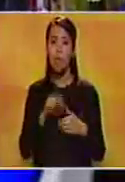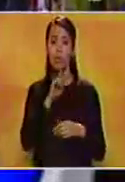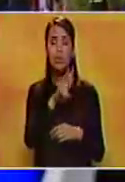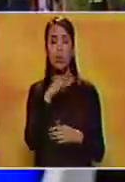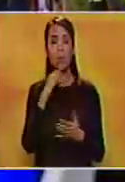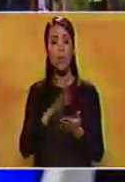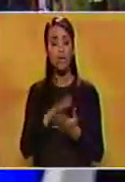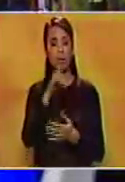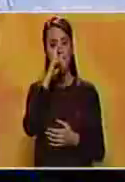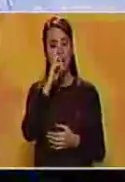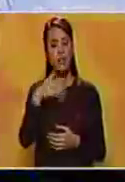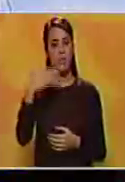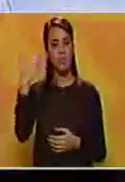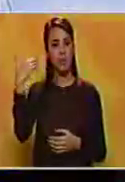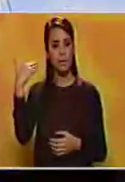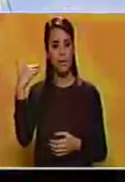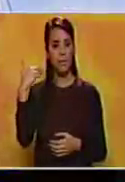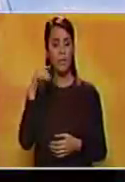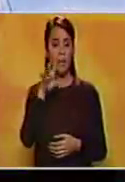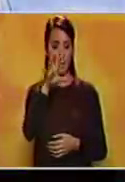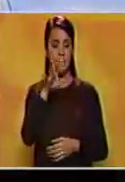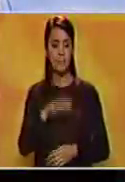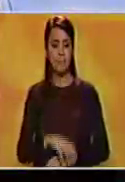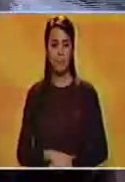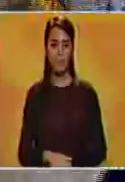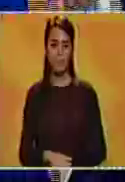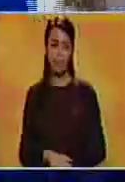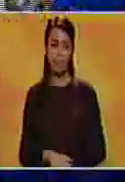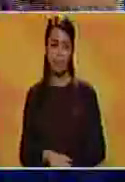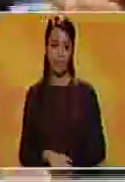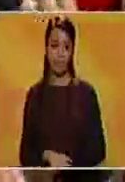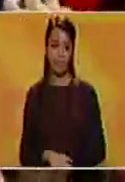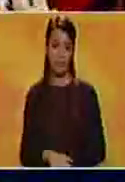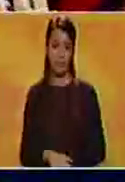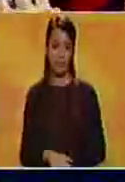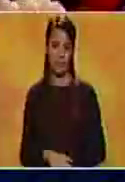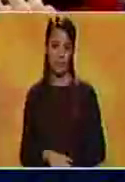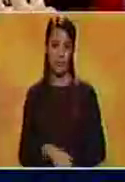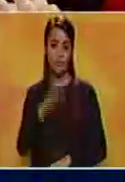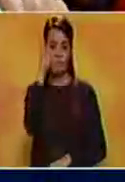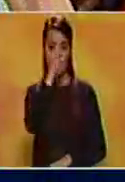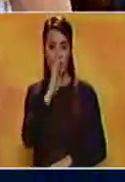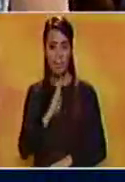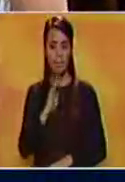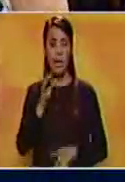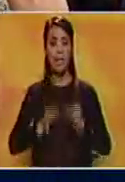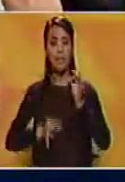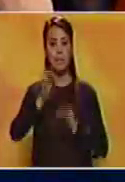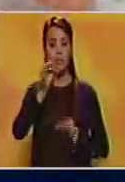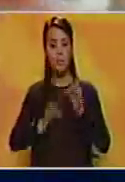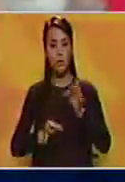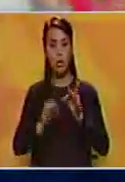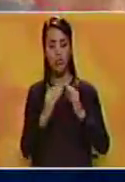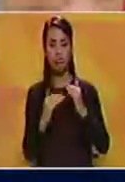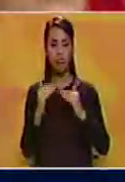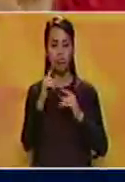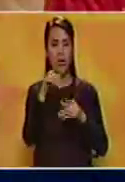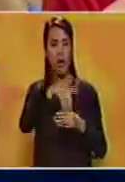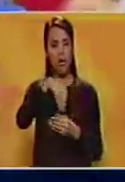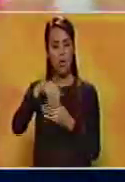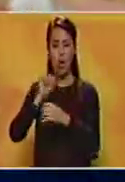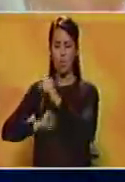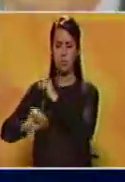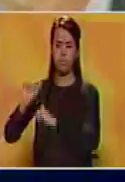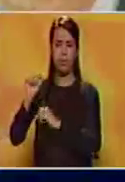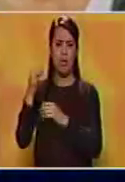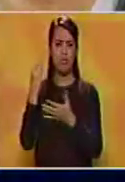del año pasado en ese país. En Brasil, el Tribunal Superior Electoral rechazó un